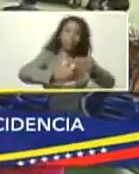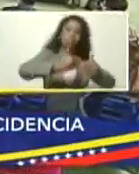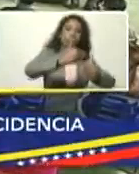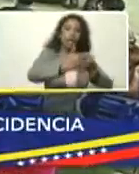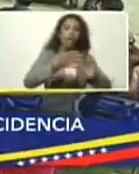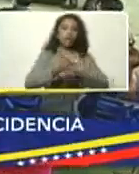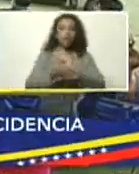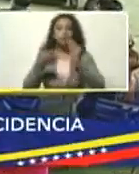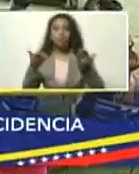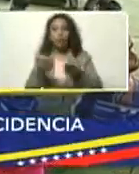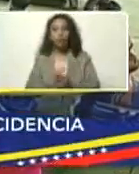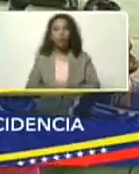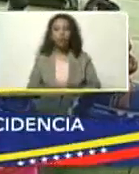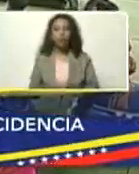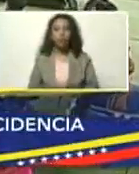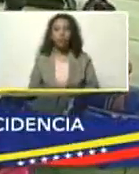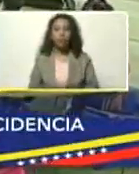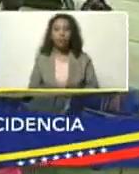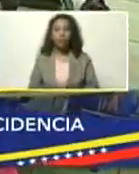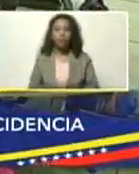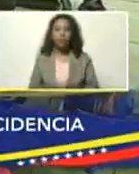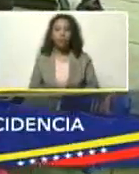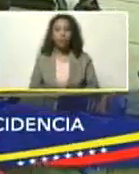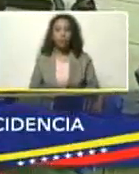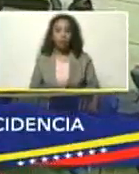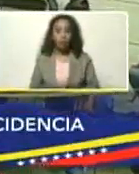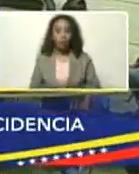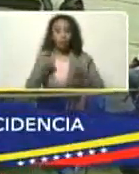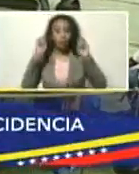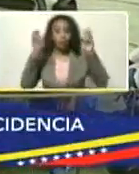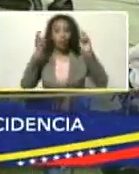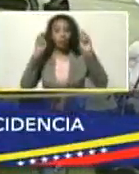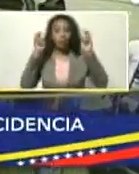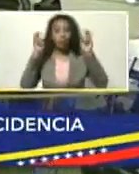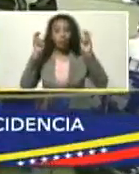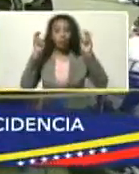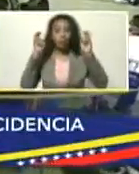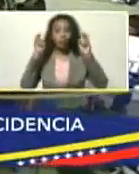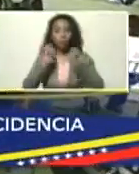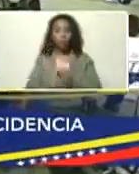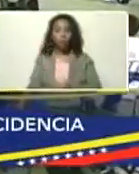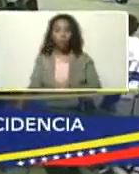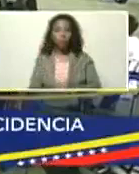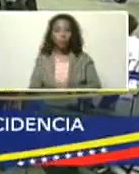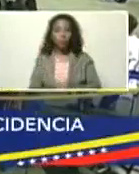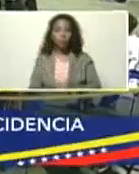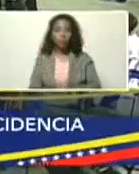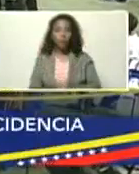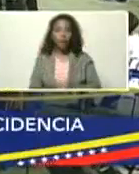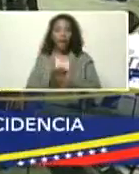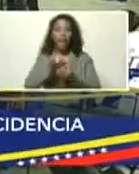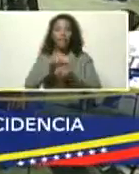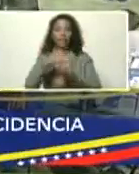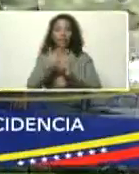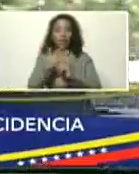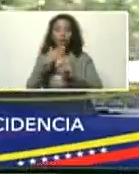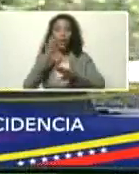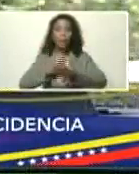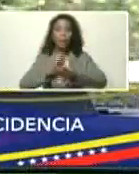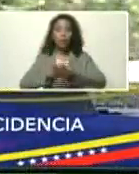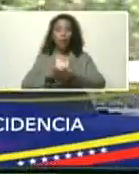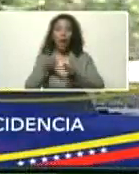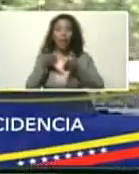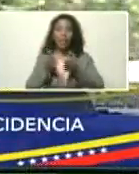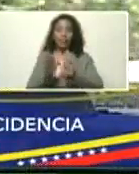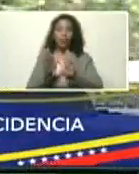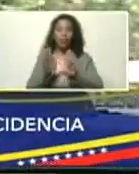las condiciones que dieron lugar al nacimiento